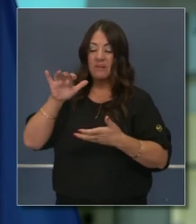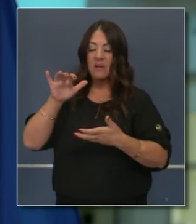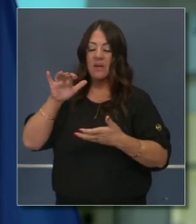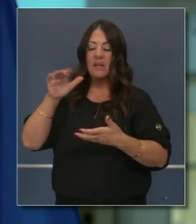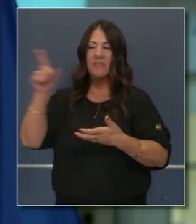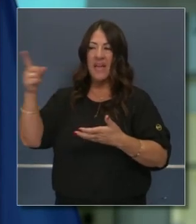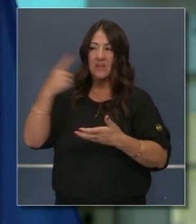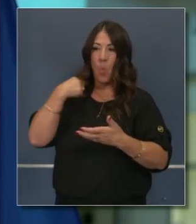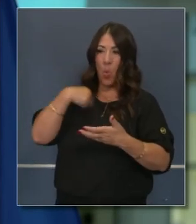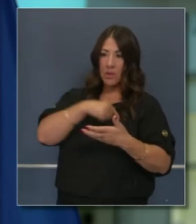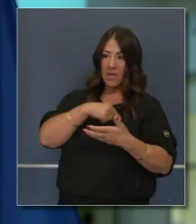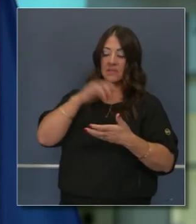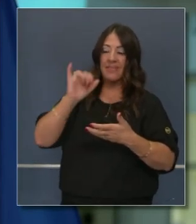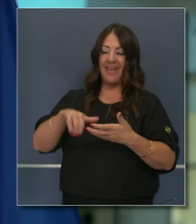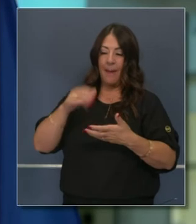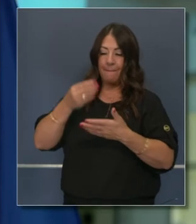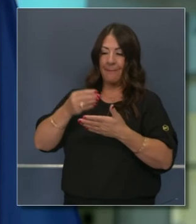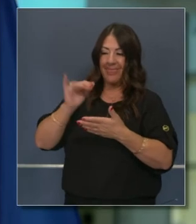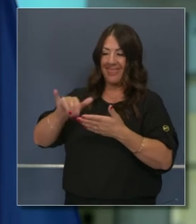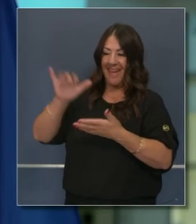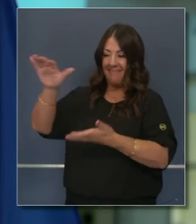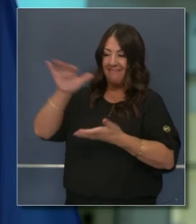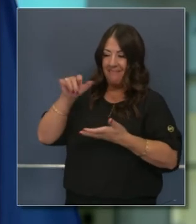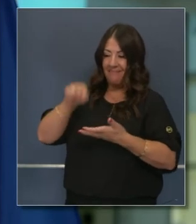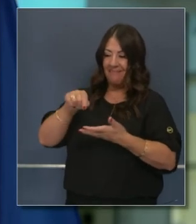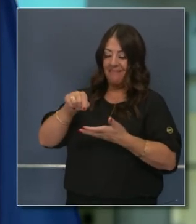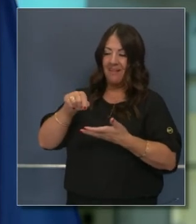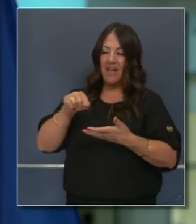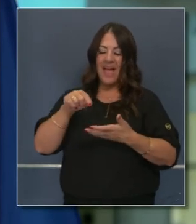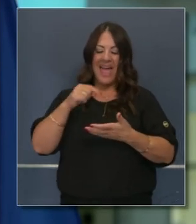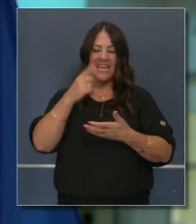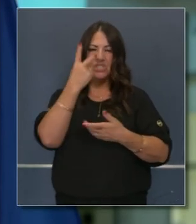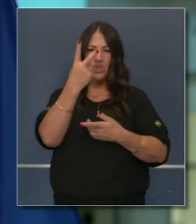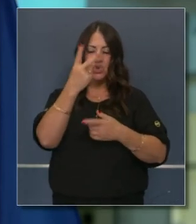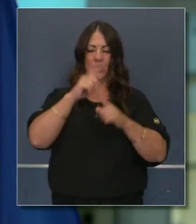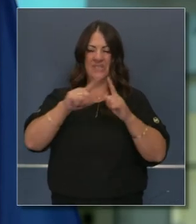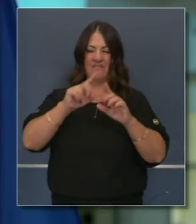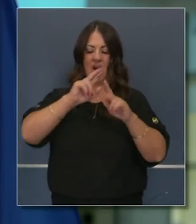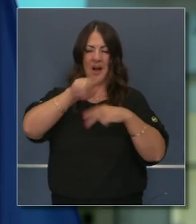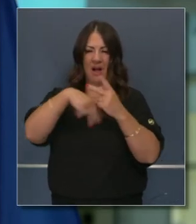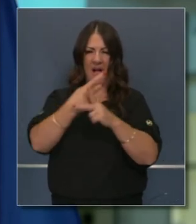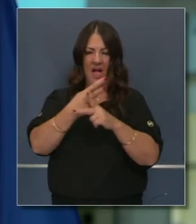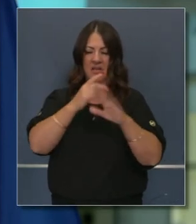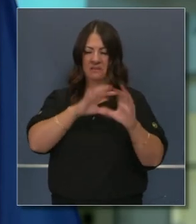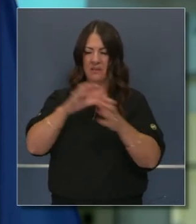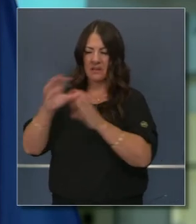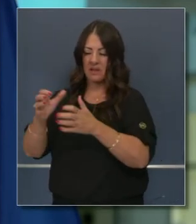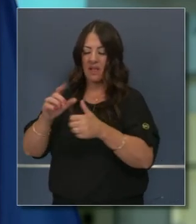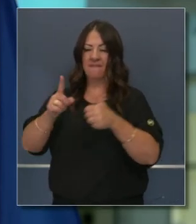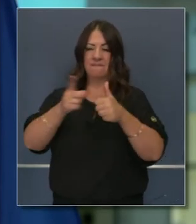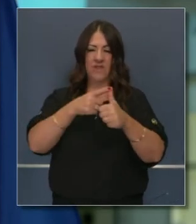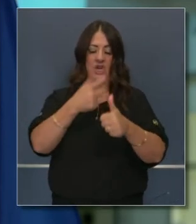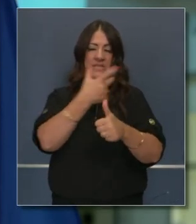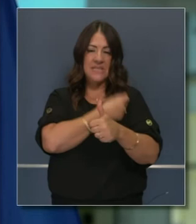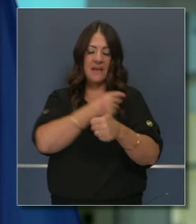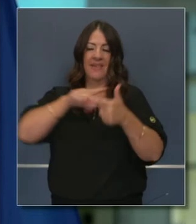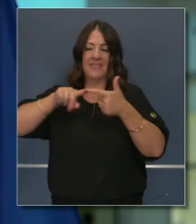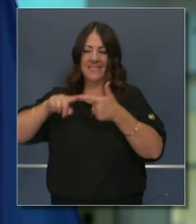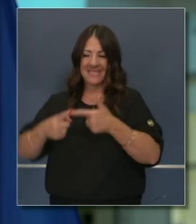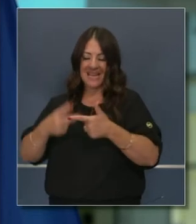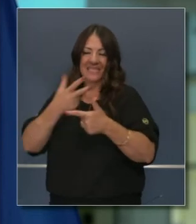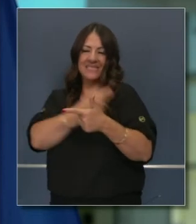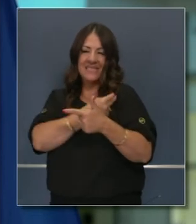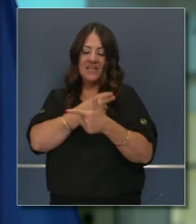a través de 21 días, distribuidas dos veces. Eso limita entonces la disponibilidad. Y hace un momento les dije que